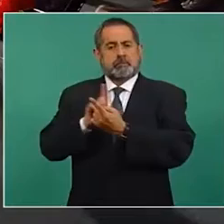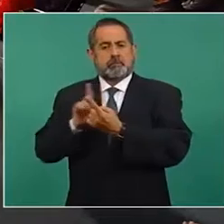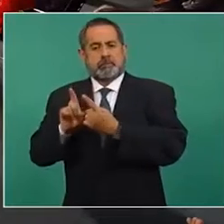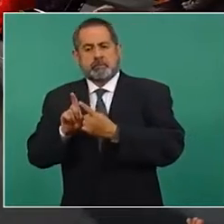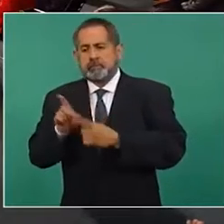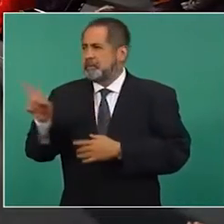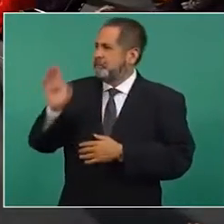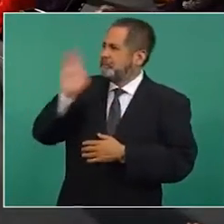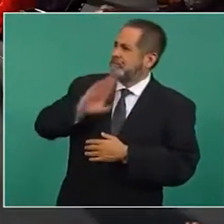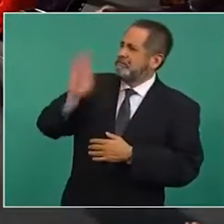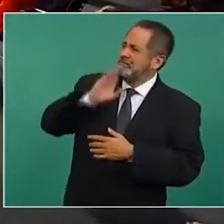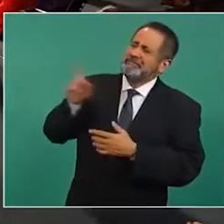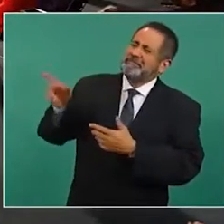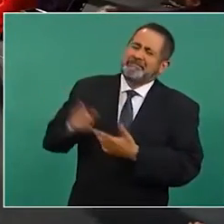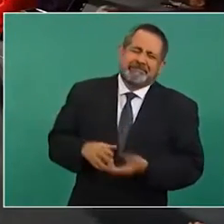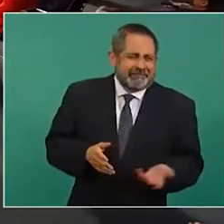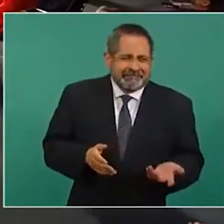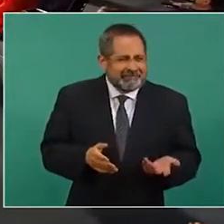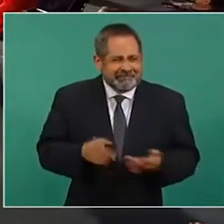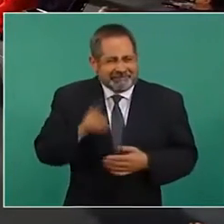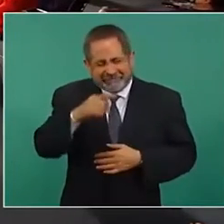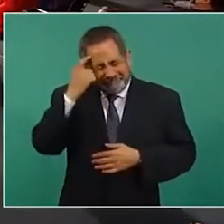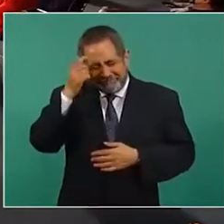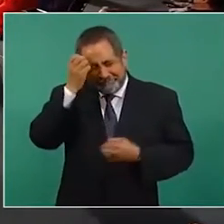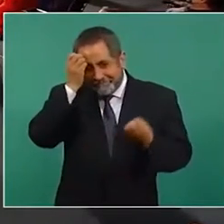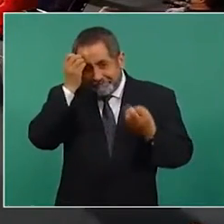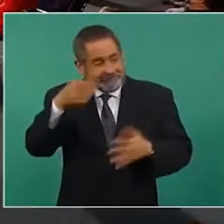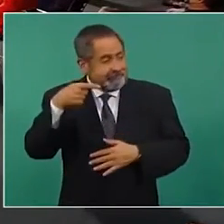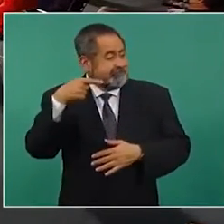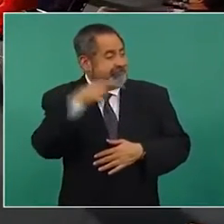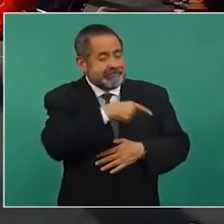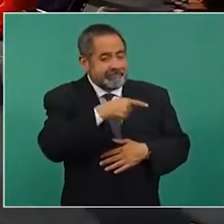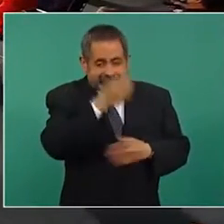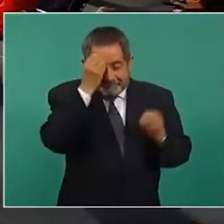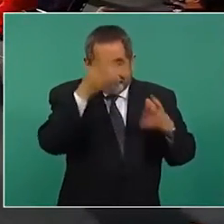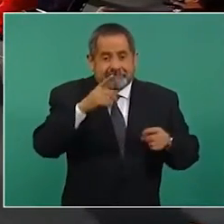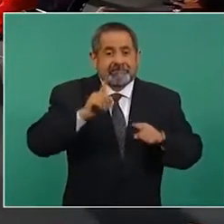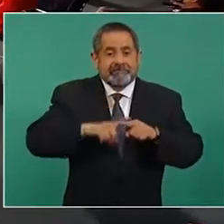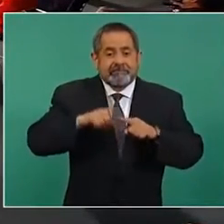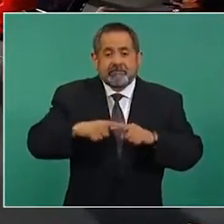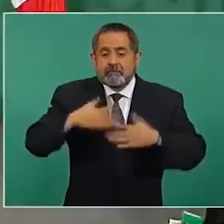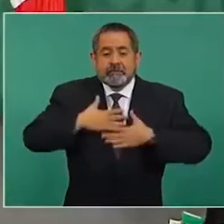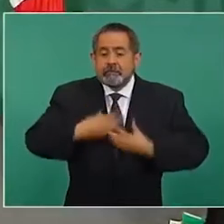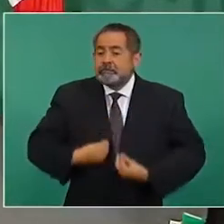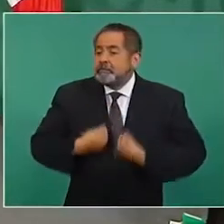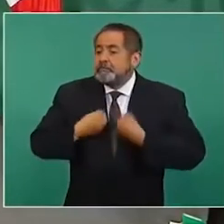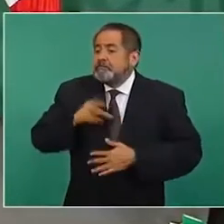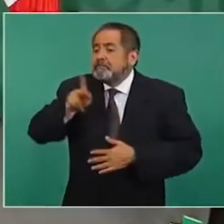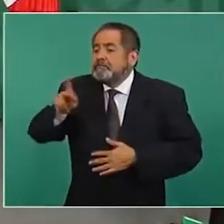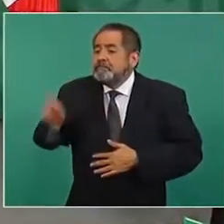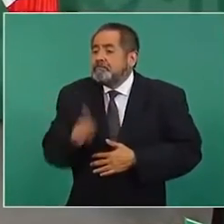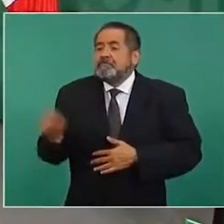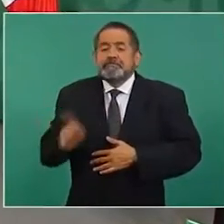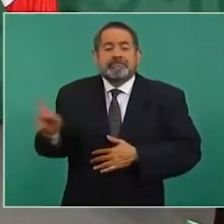Se olvidan de que yo vengo de Tepetitán y,